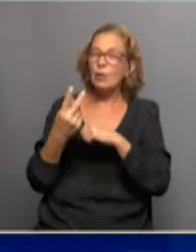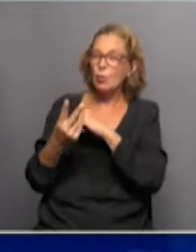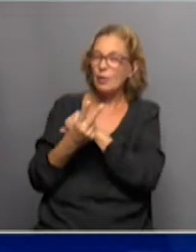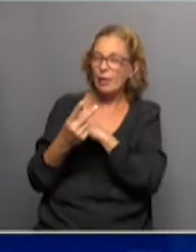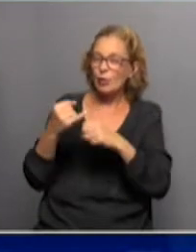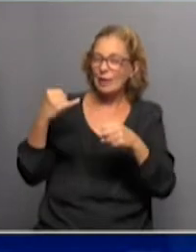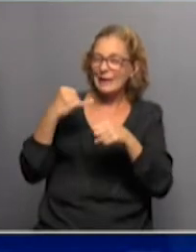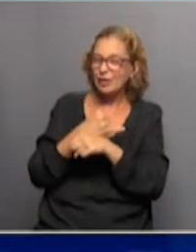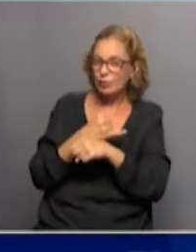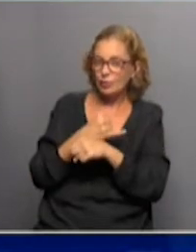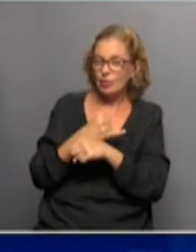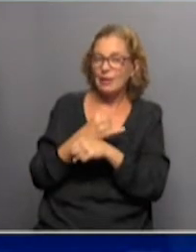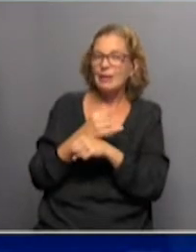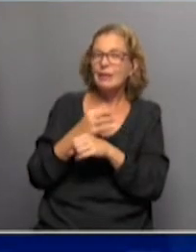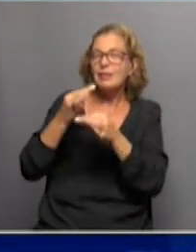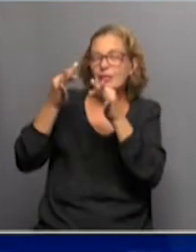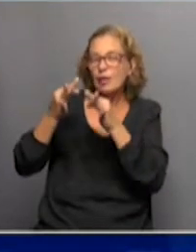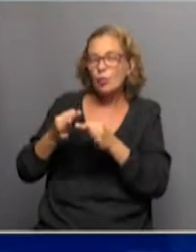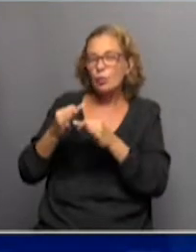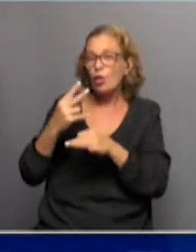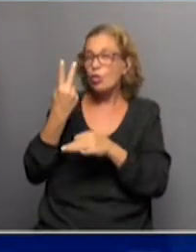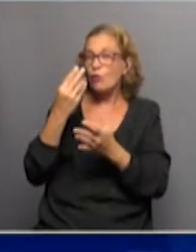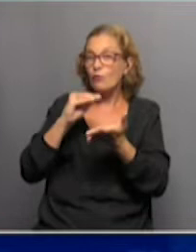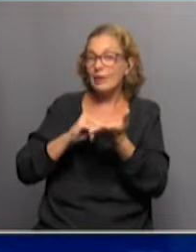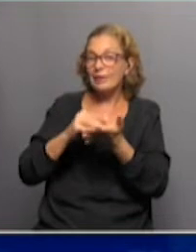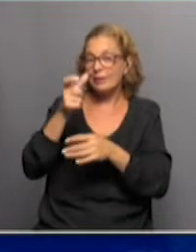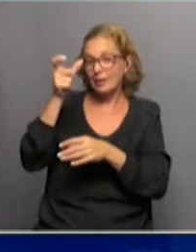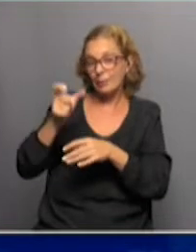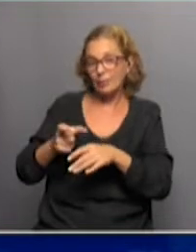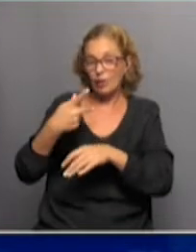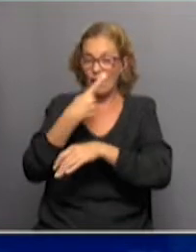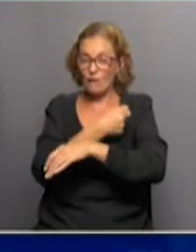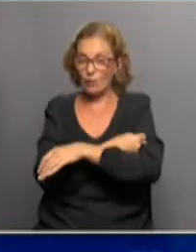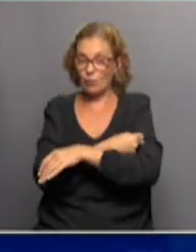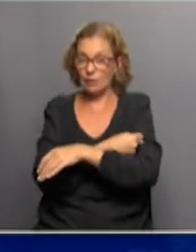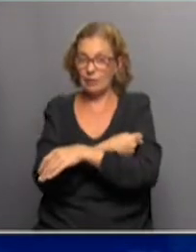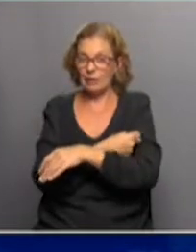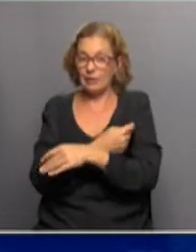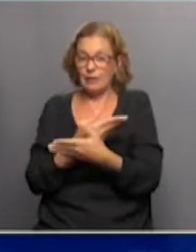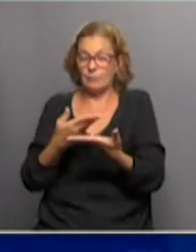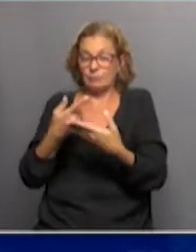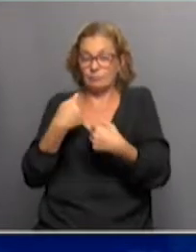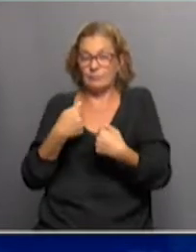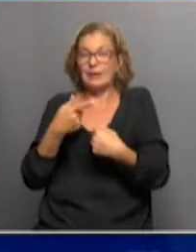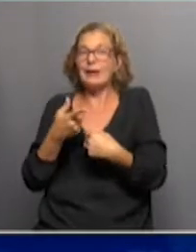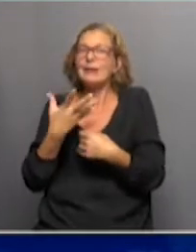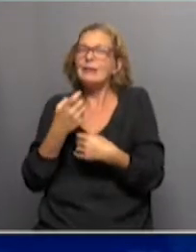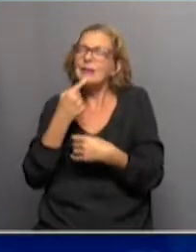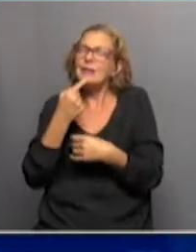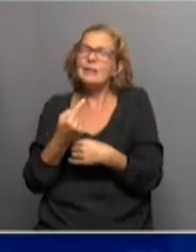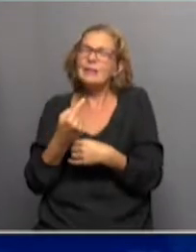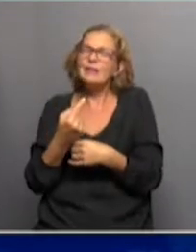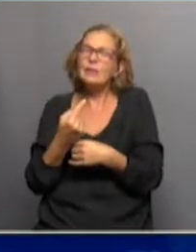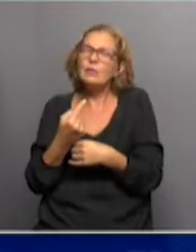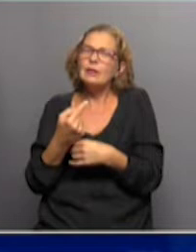errores programáticos y además asegurar la provisión de las dos dosis en las personas que, bueno, que la vayan a recibir. ¿A qué se refieren con